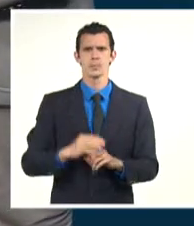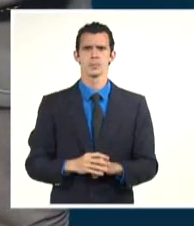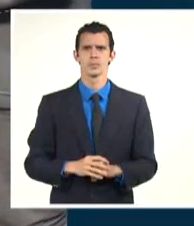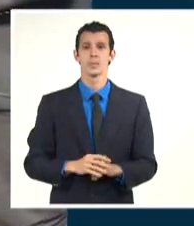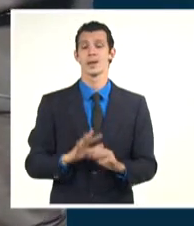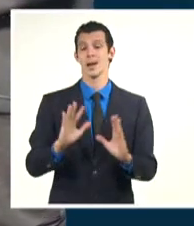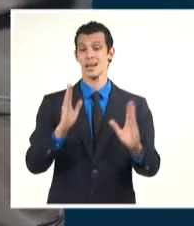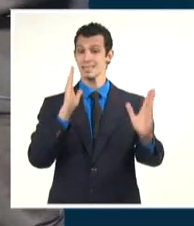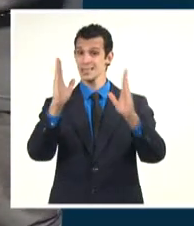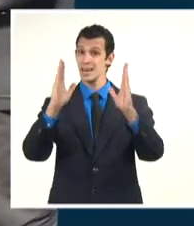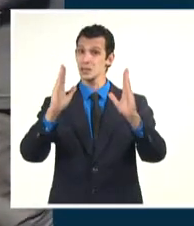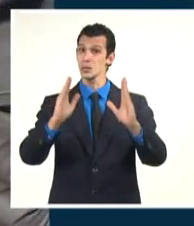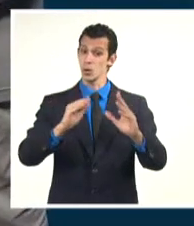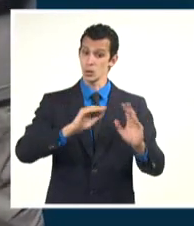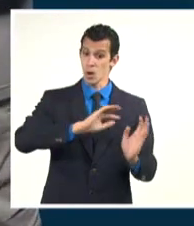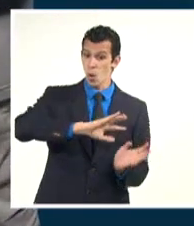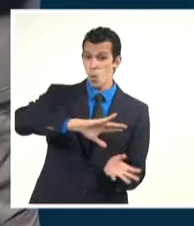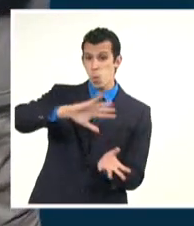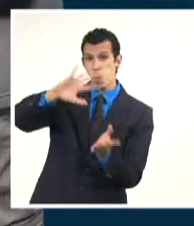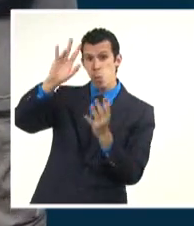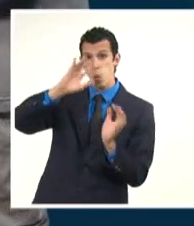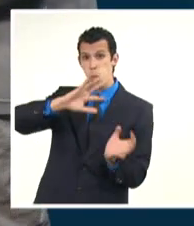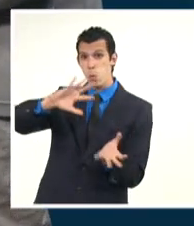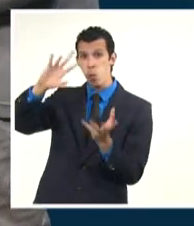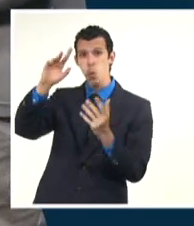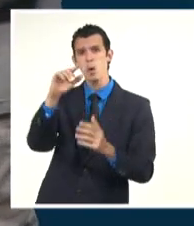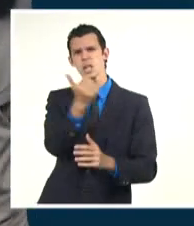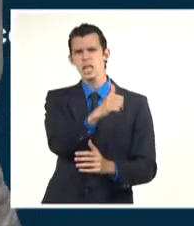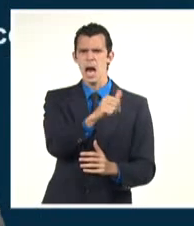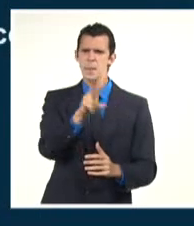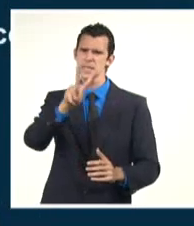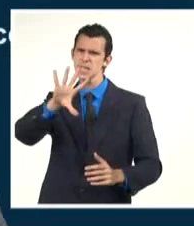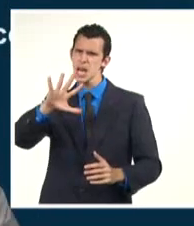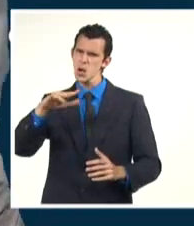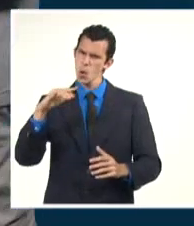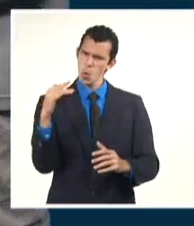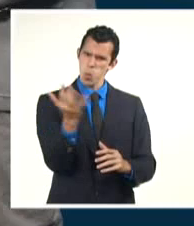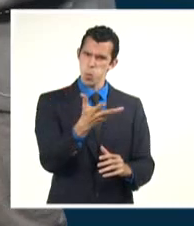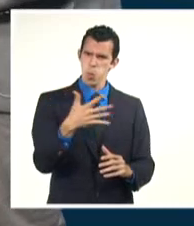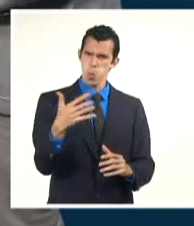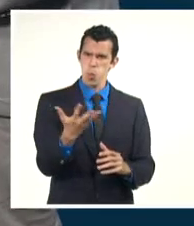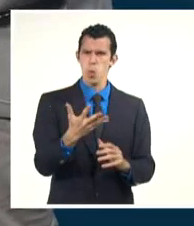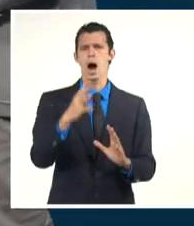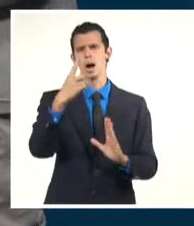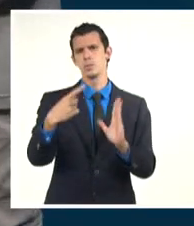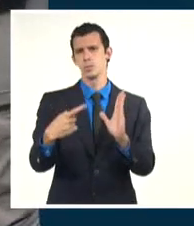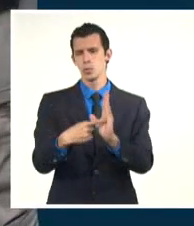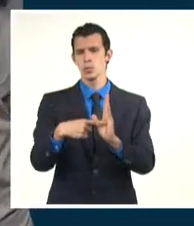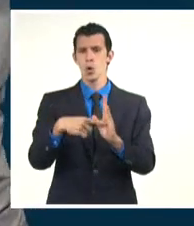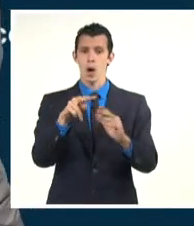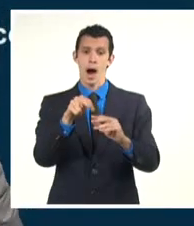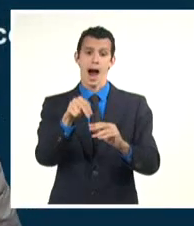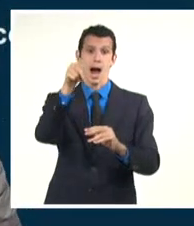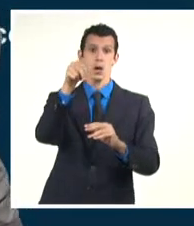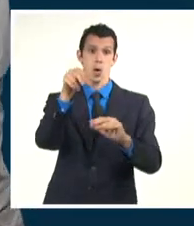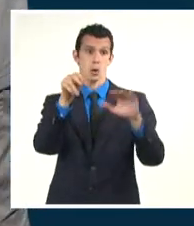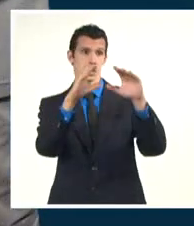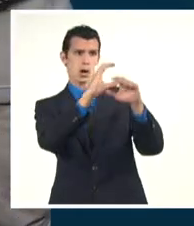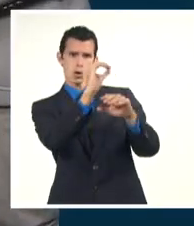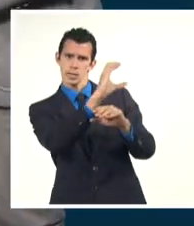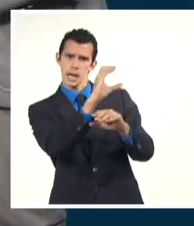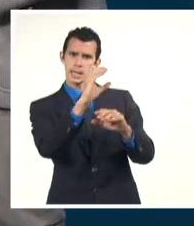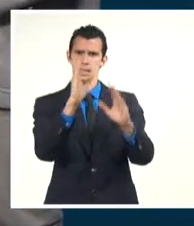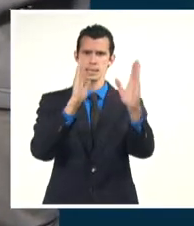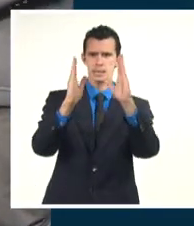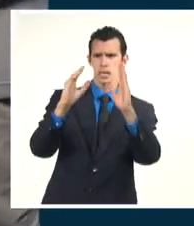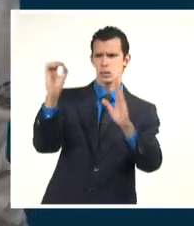hasta 25 kilómetros por hora en las regiones occidental central, con mar tranquila en la costa norte de ambas regiones y poco